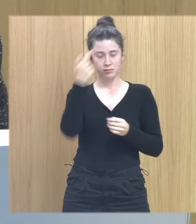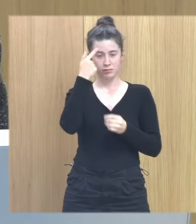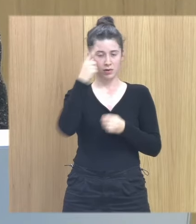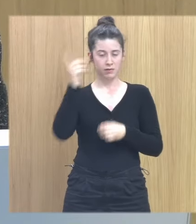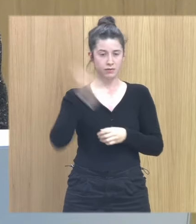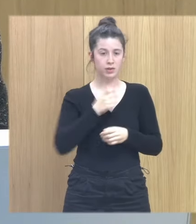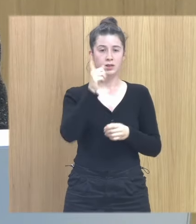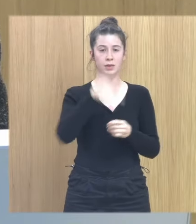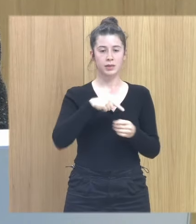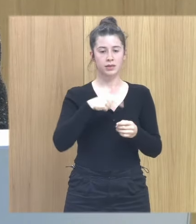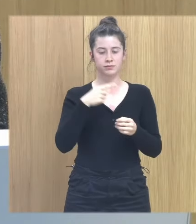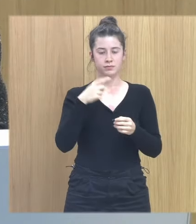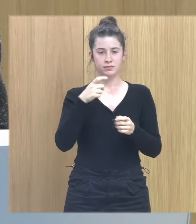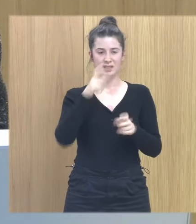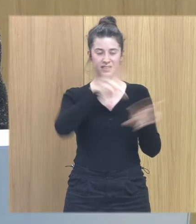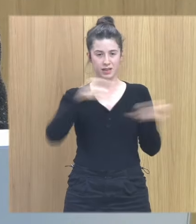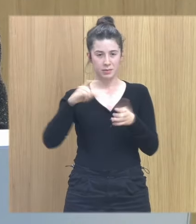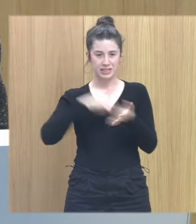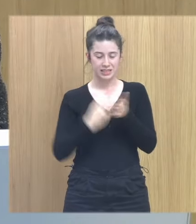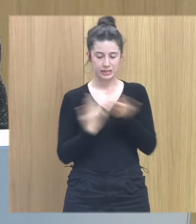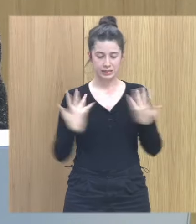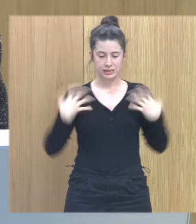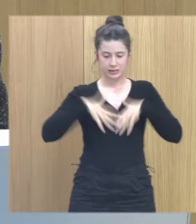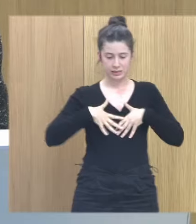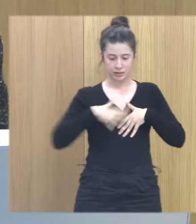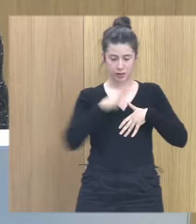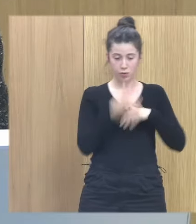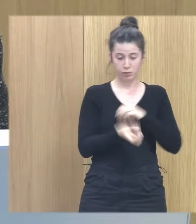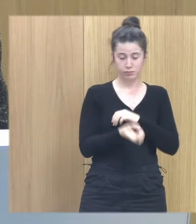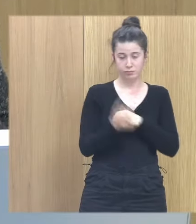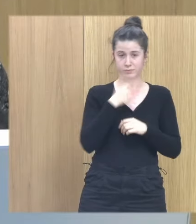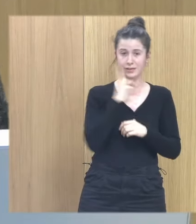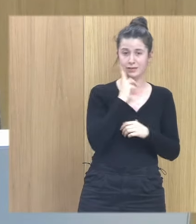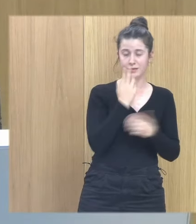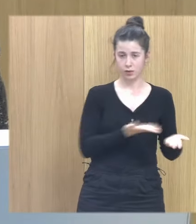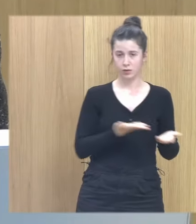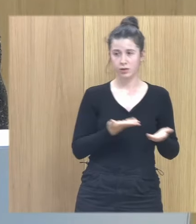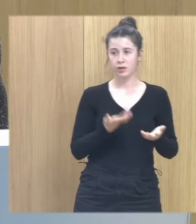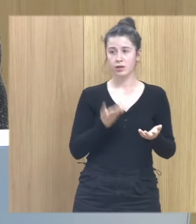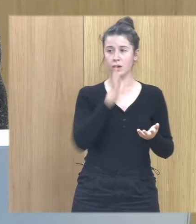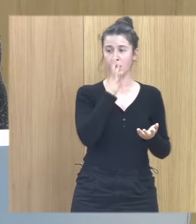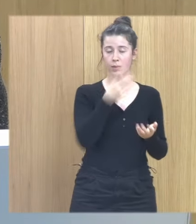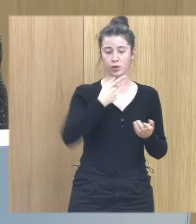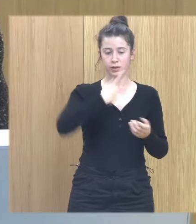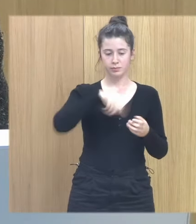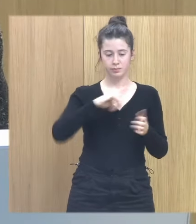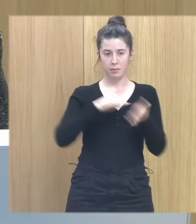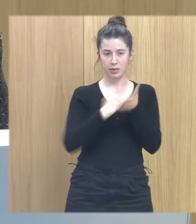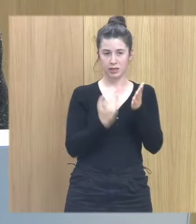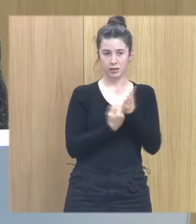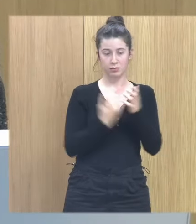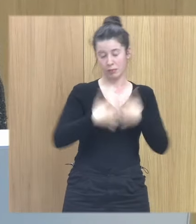cuestiones técnicas que quedan arraigadas fruto de la experiencia de terror ¿por qué? porque activamos los mecanismos de supervivencia y